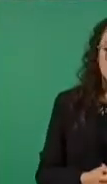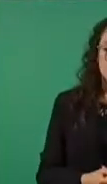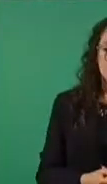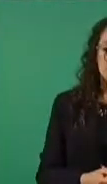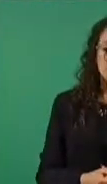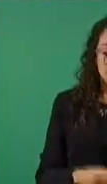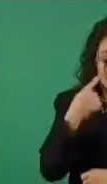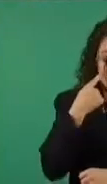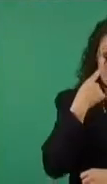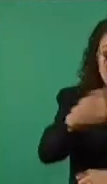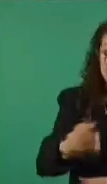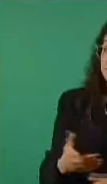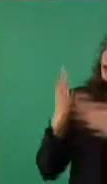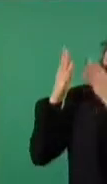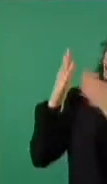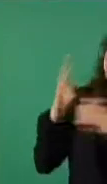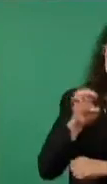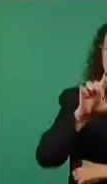es el universal.